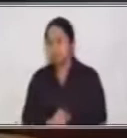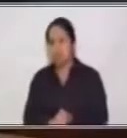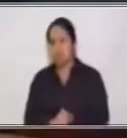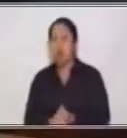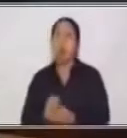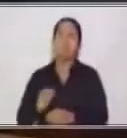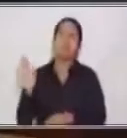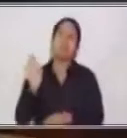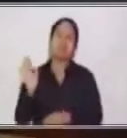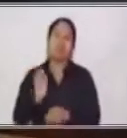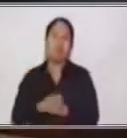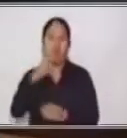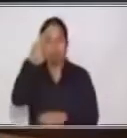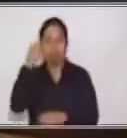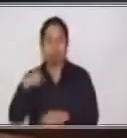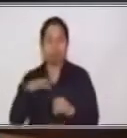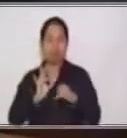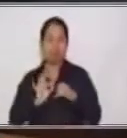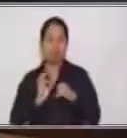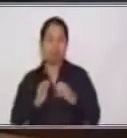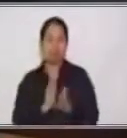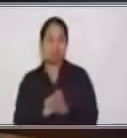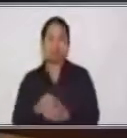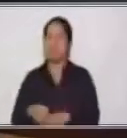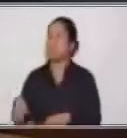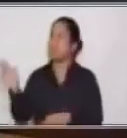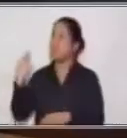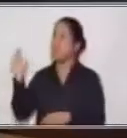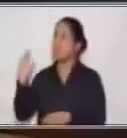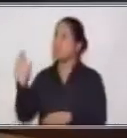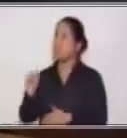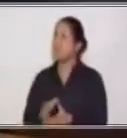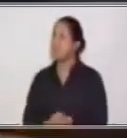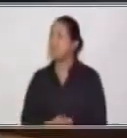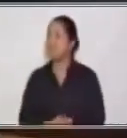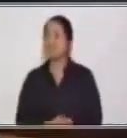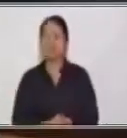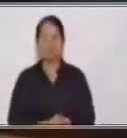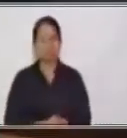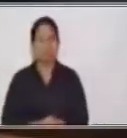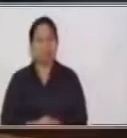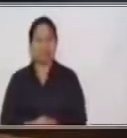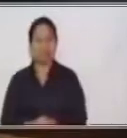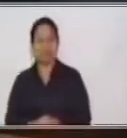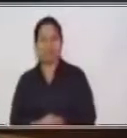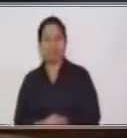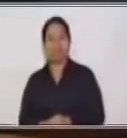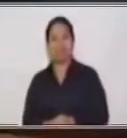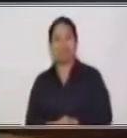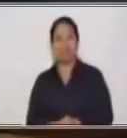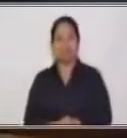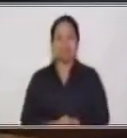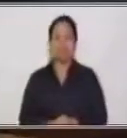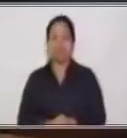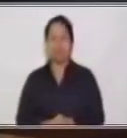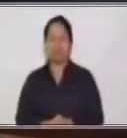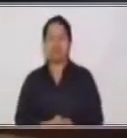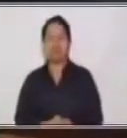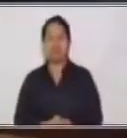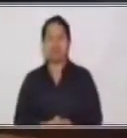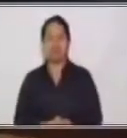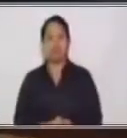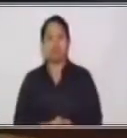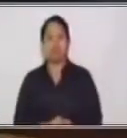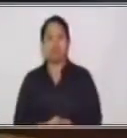de manera muy especial a Nancy que hoy está en la interpretación de lengua de señas. Gracias Nancy. Muy bien,